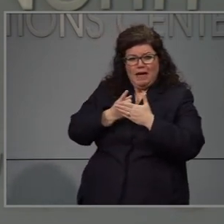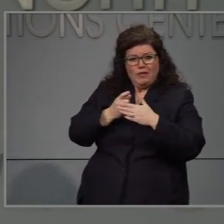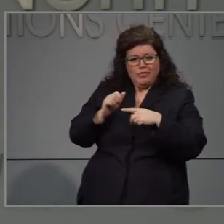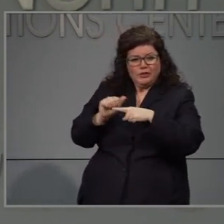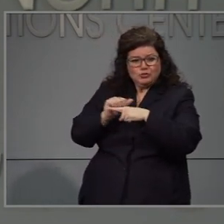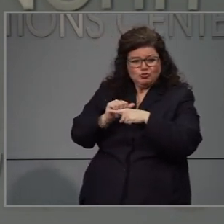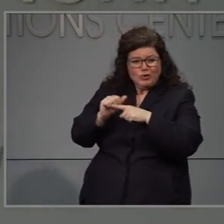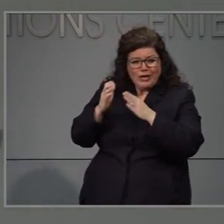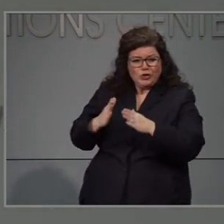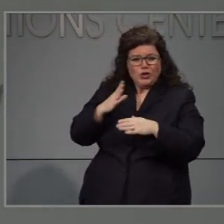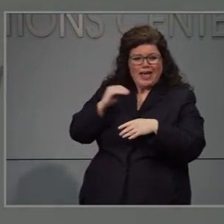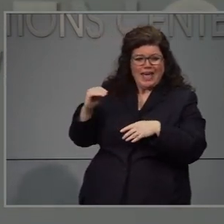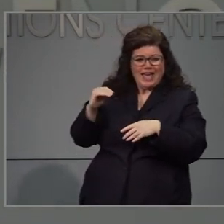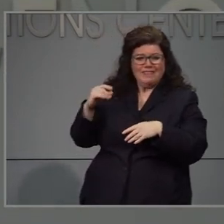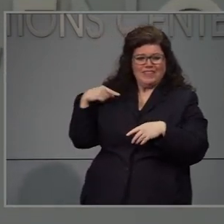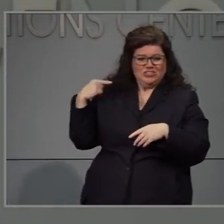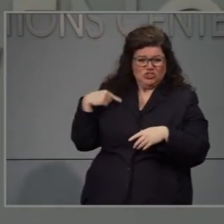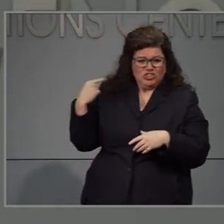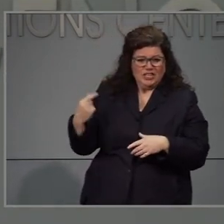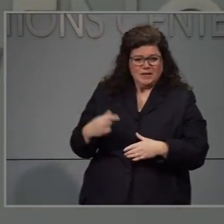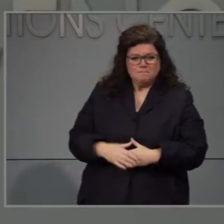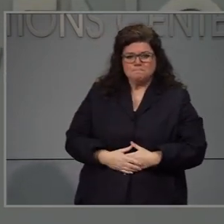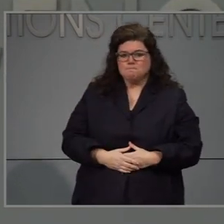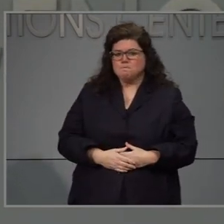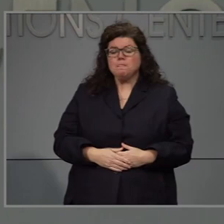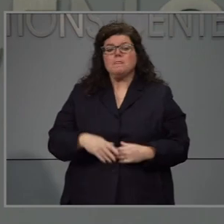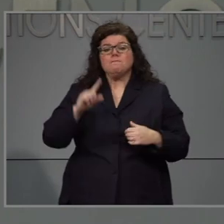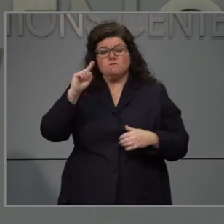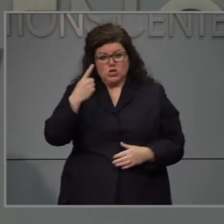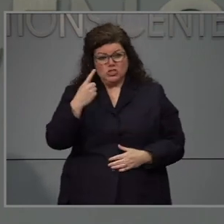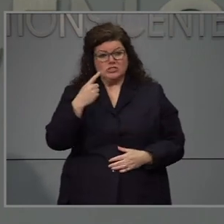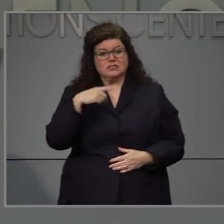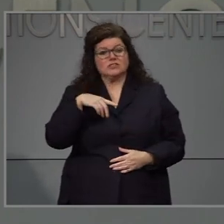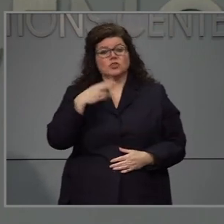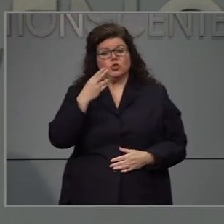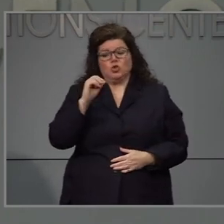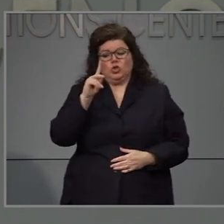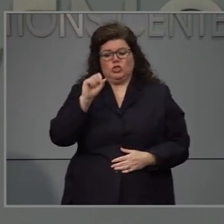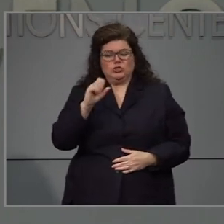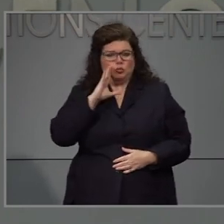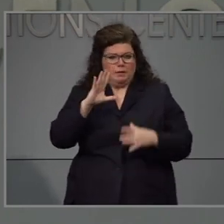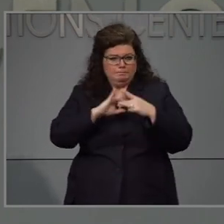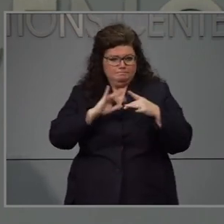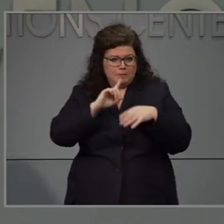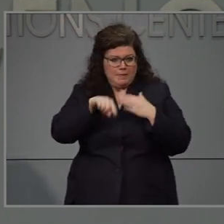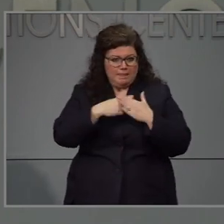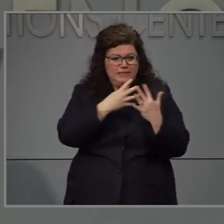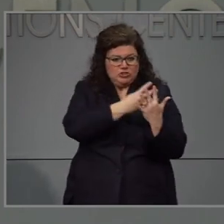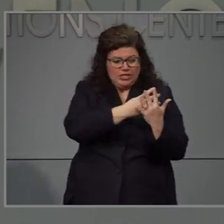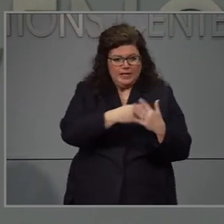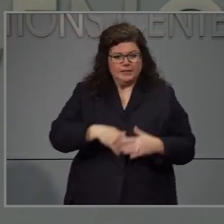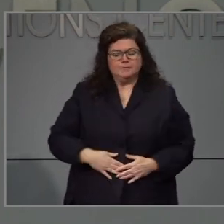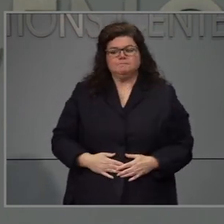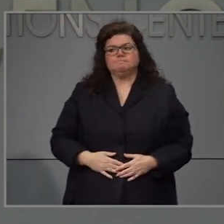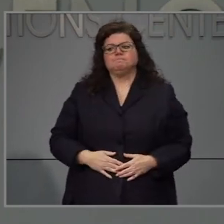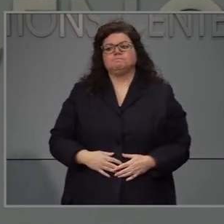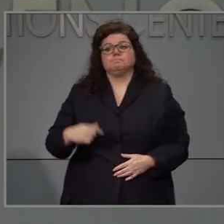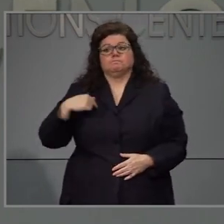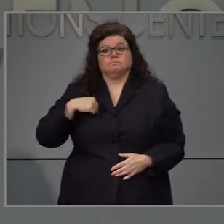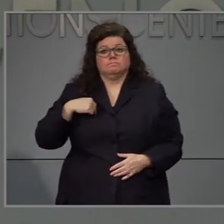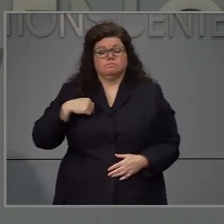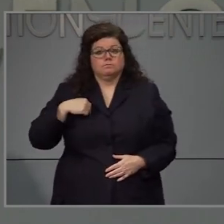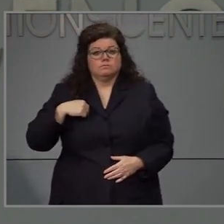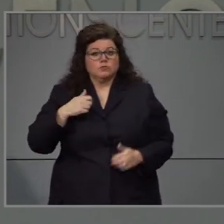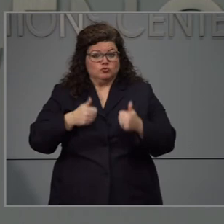entrenamiento personal o entrenadores personales. Gracias, cobrado. Gracias por la pregunta. Quisiera aclarar.